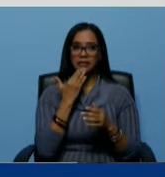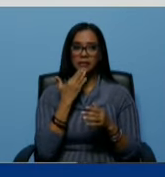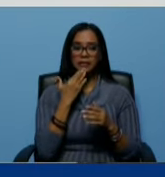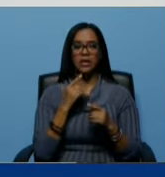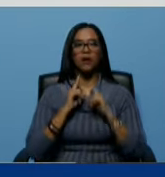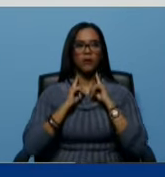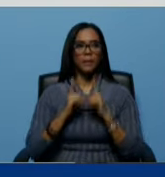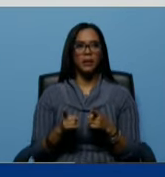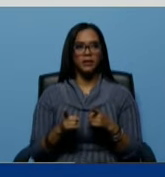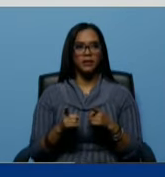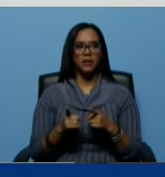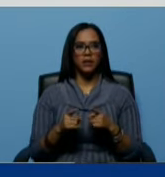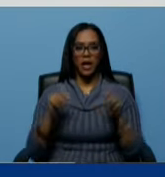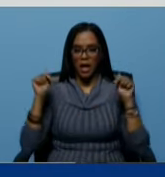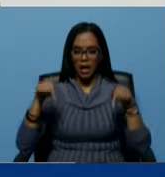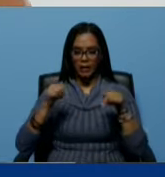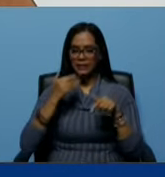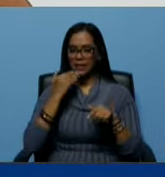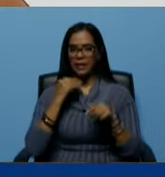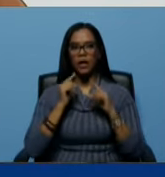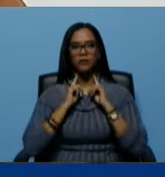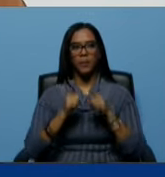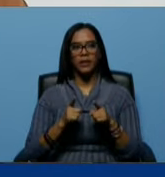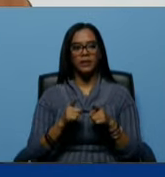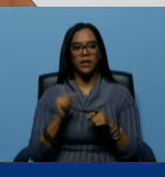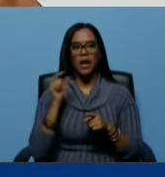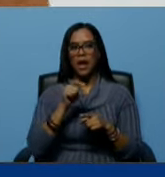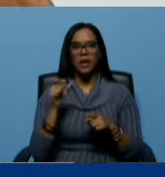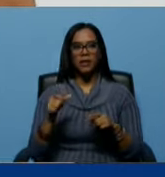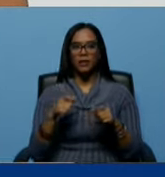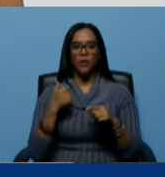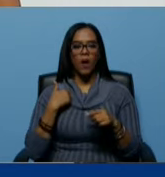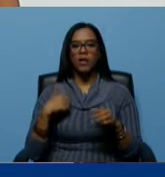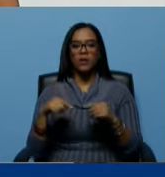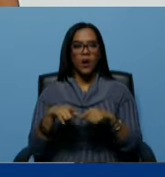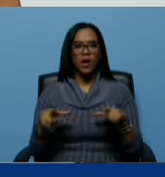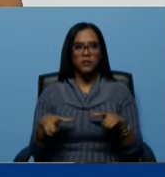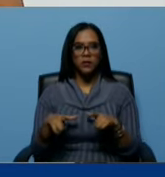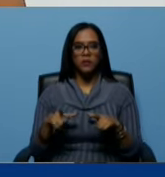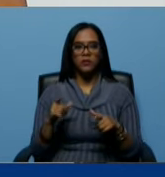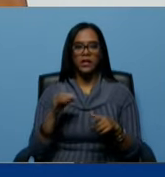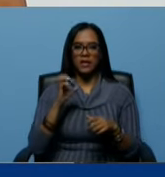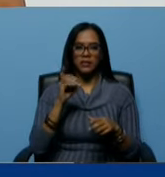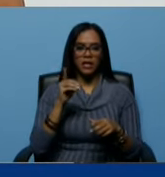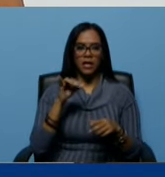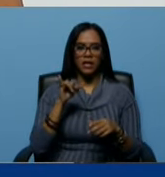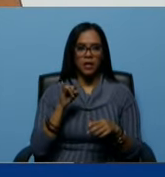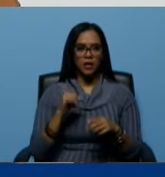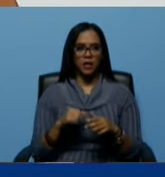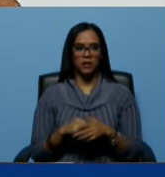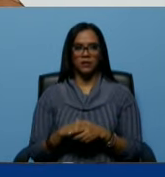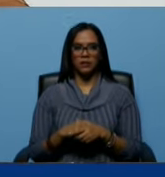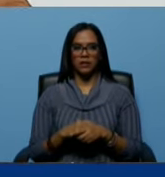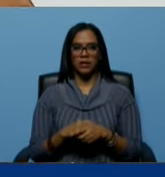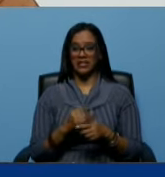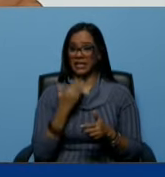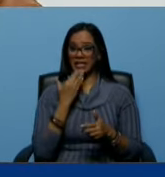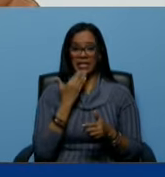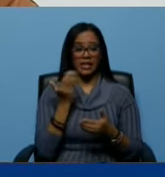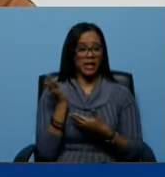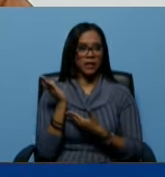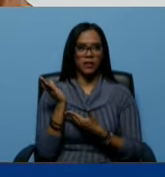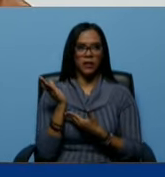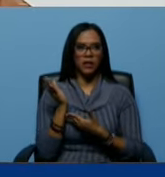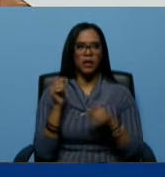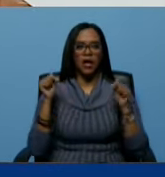aquí mismo pasa la autopista la gente cualquier situación que se presenta llega al CDI está Apatemingo Apatemingo y